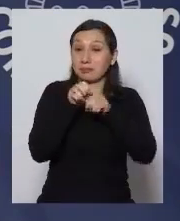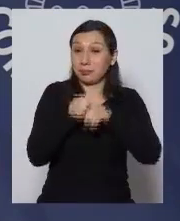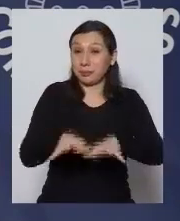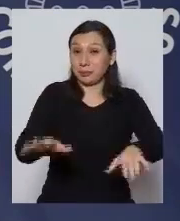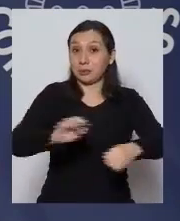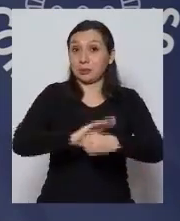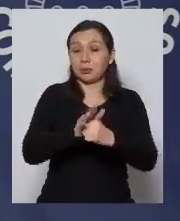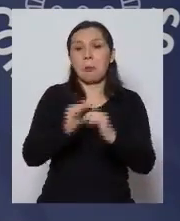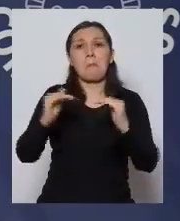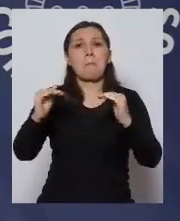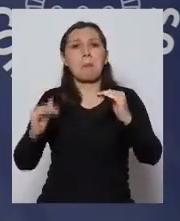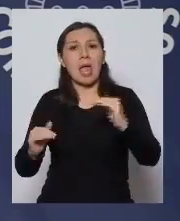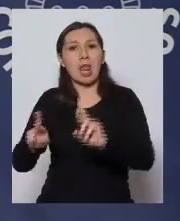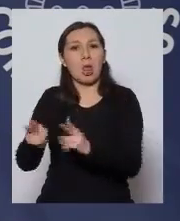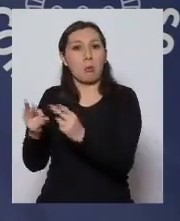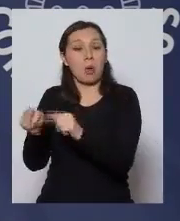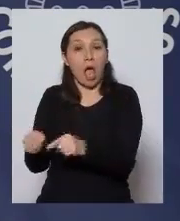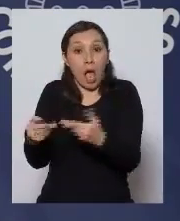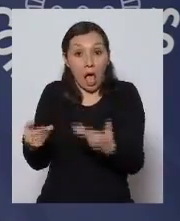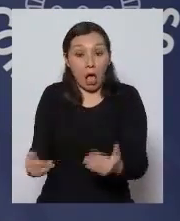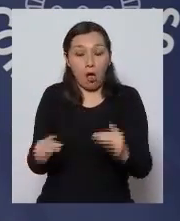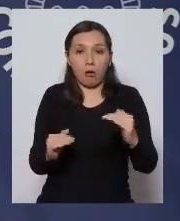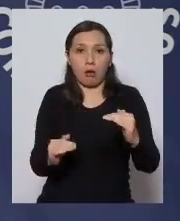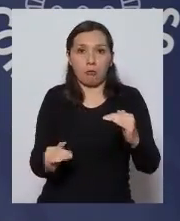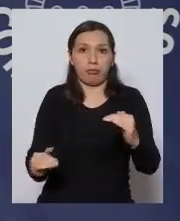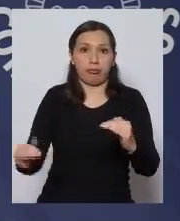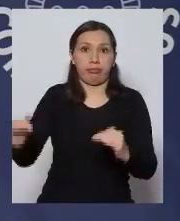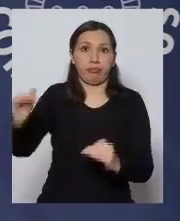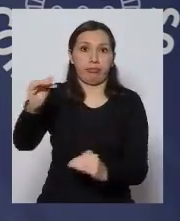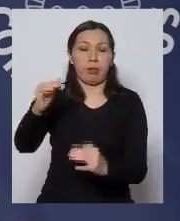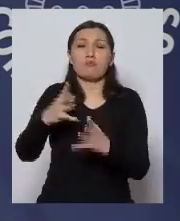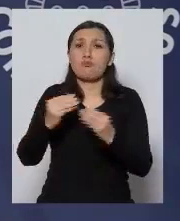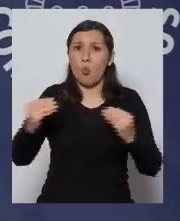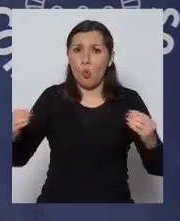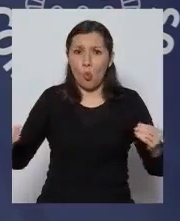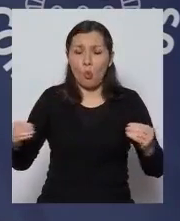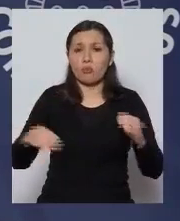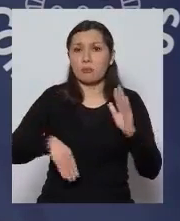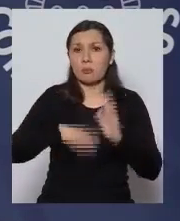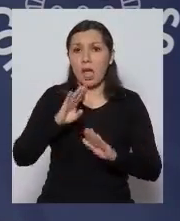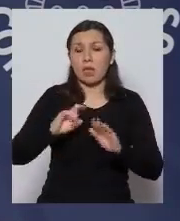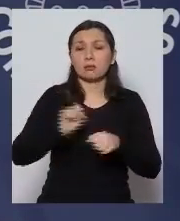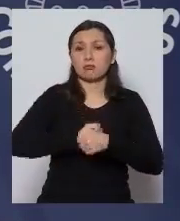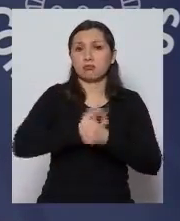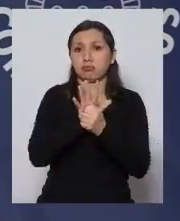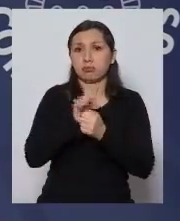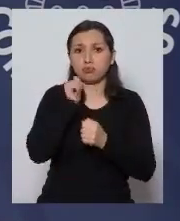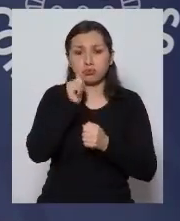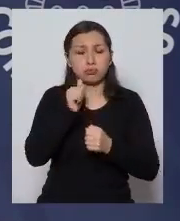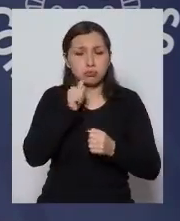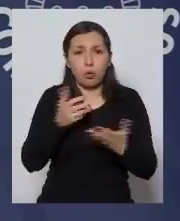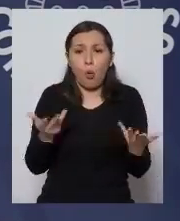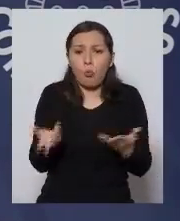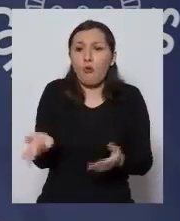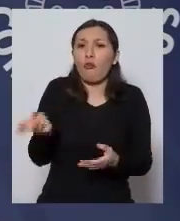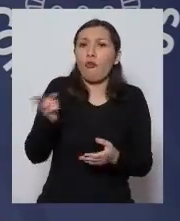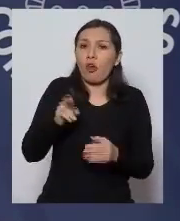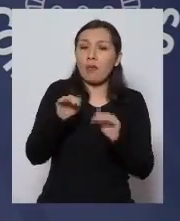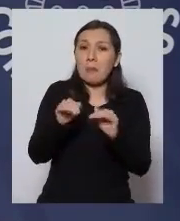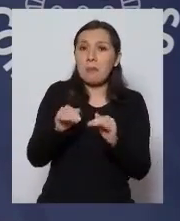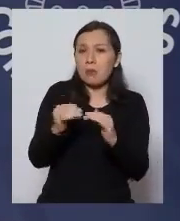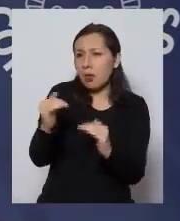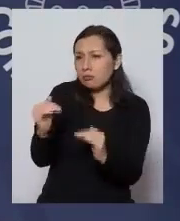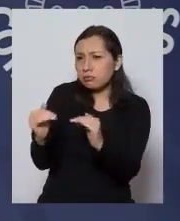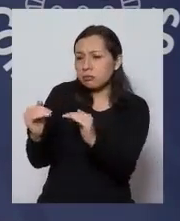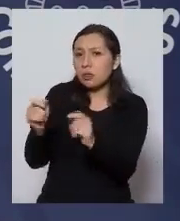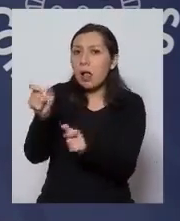la pandemia era bastante menor hoy en día ya es prácticamente mucho mayor ¿cómo se puede volver entonces a recuperar la